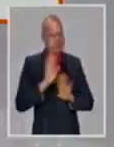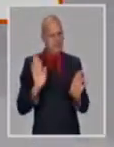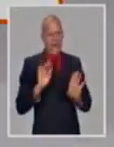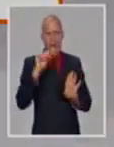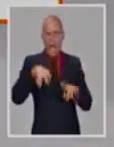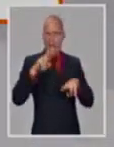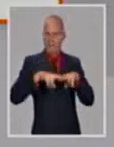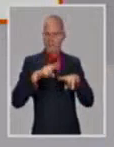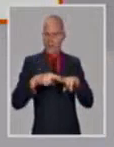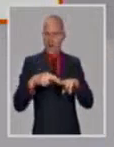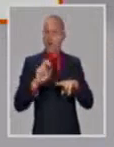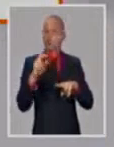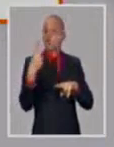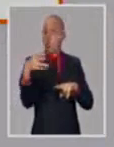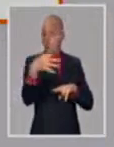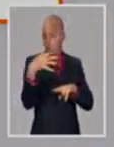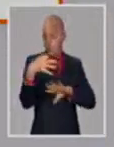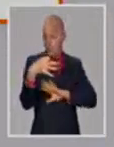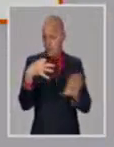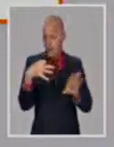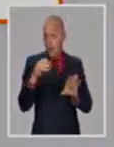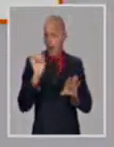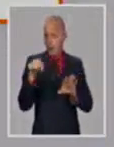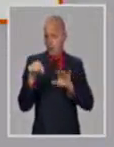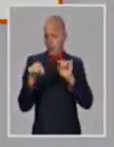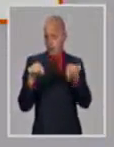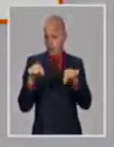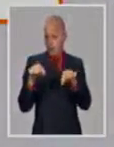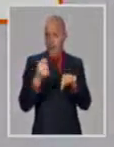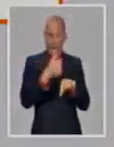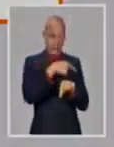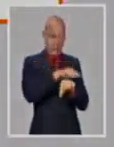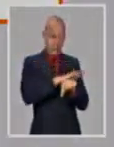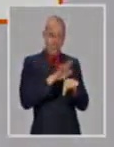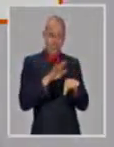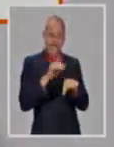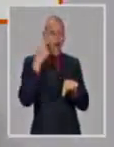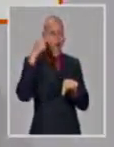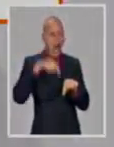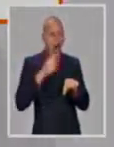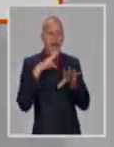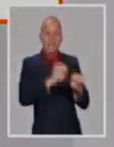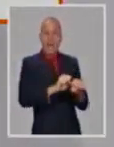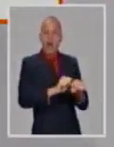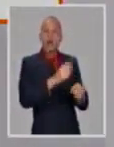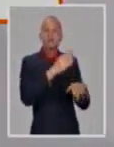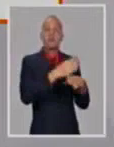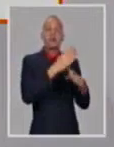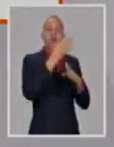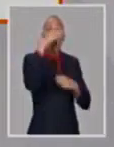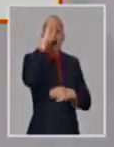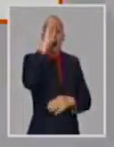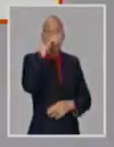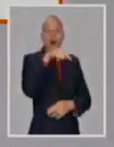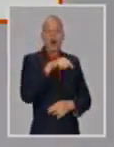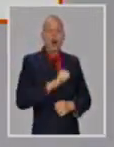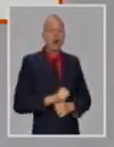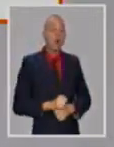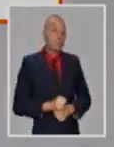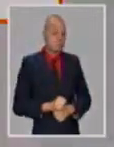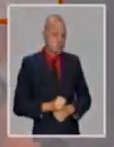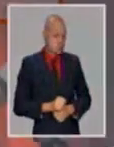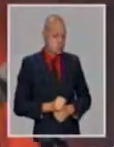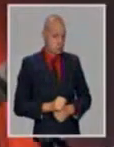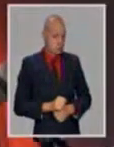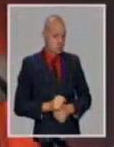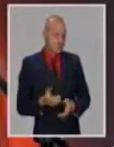Habana, en dos municipios, pero hace dos o tres días, se identifica en Santiago, porque no